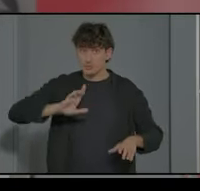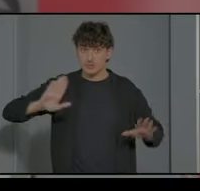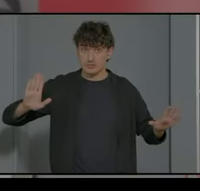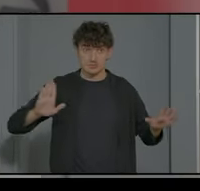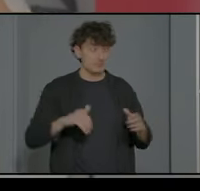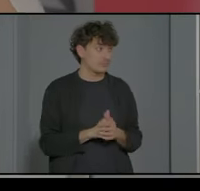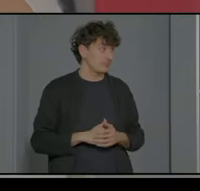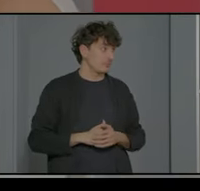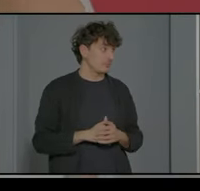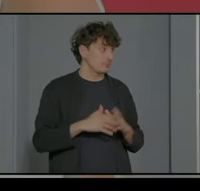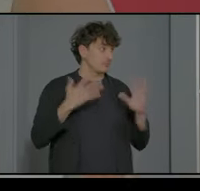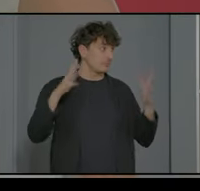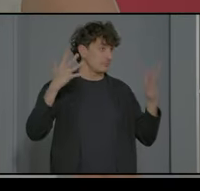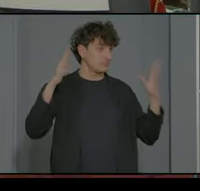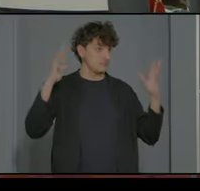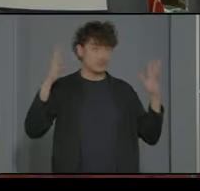bueno es y breve